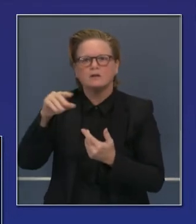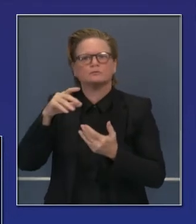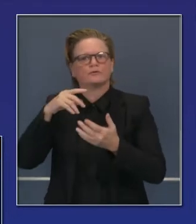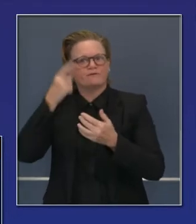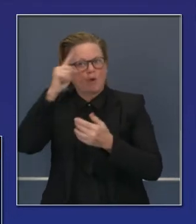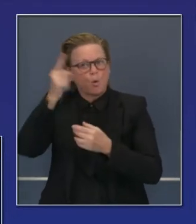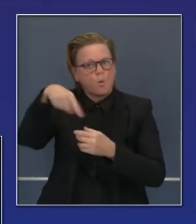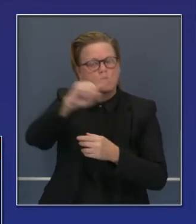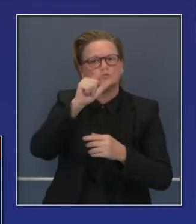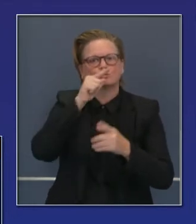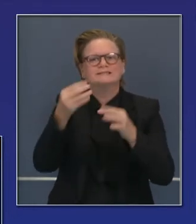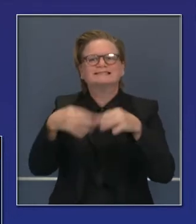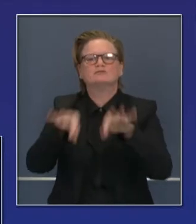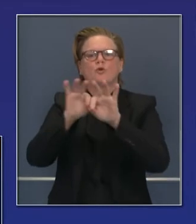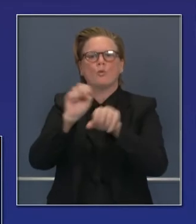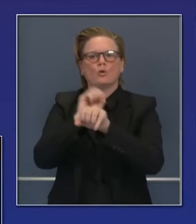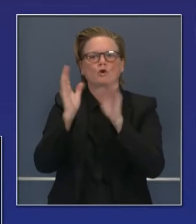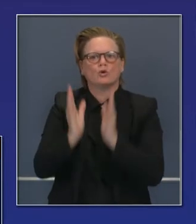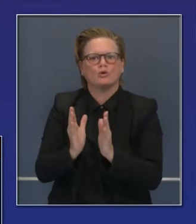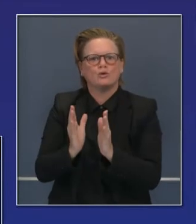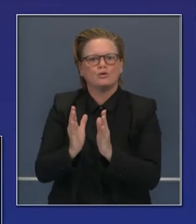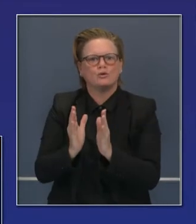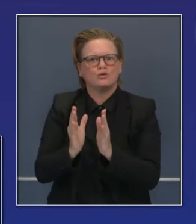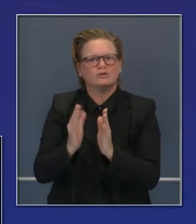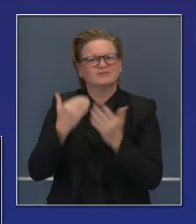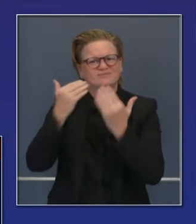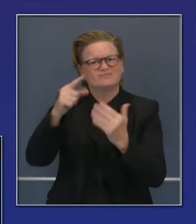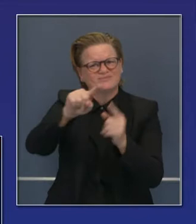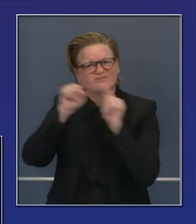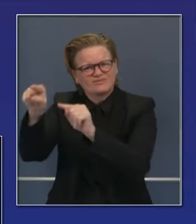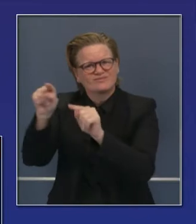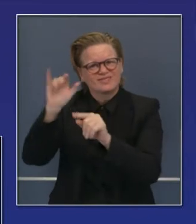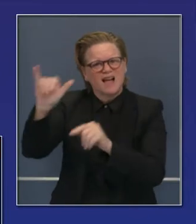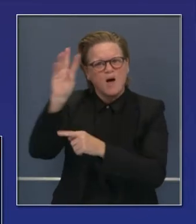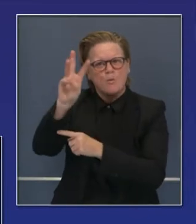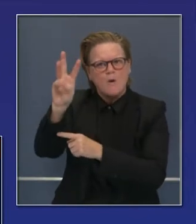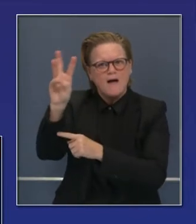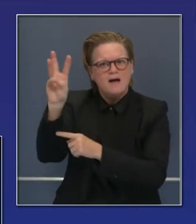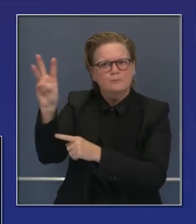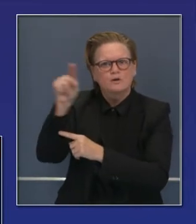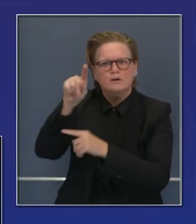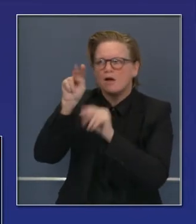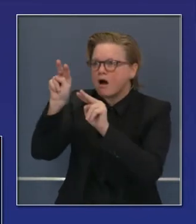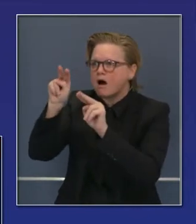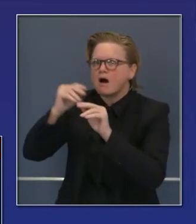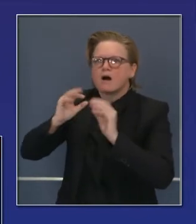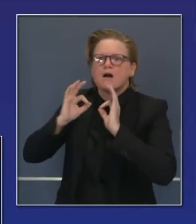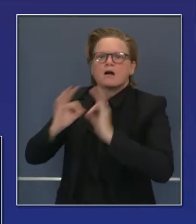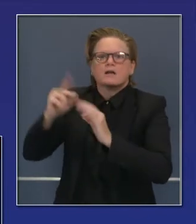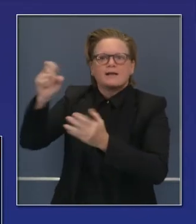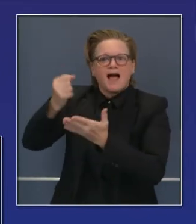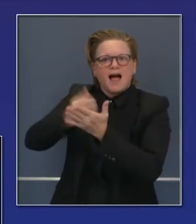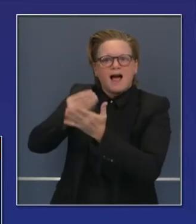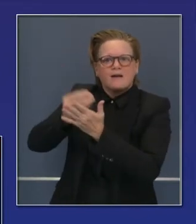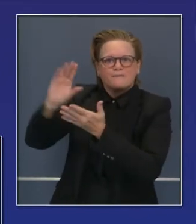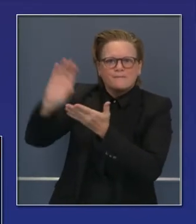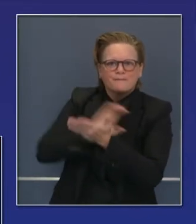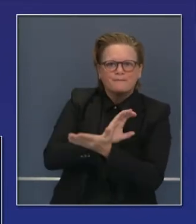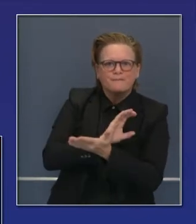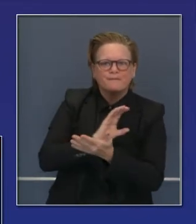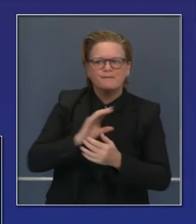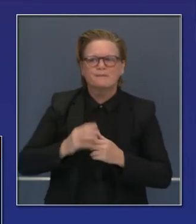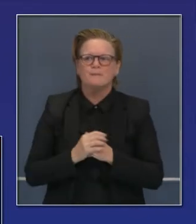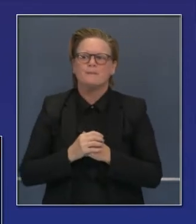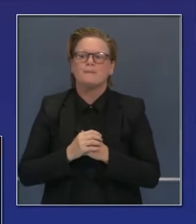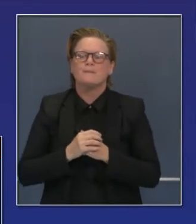particular información para guarderías, etcétera, para sus hijos. Nada más importante